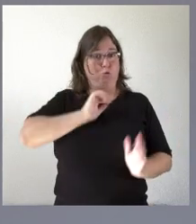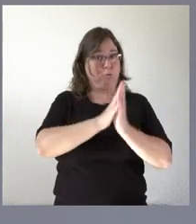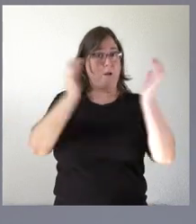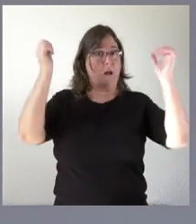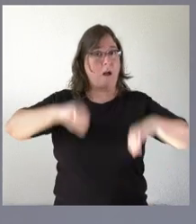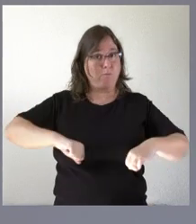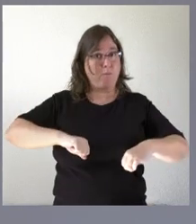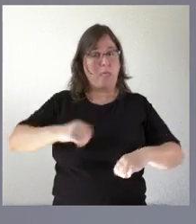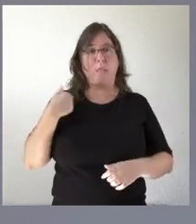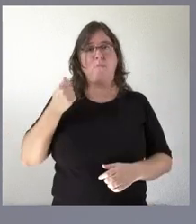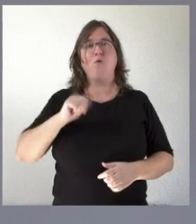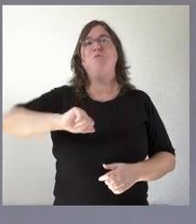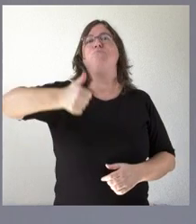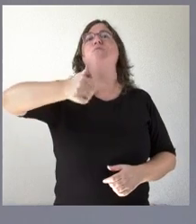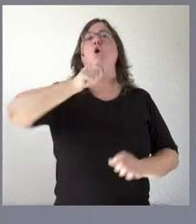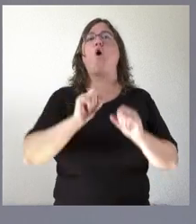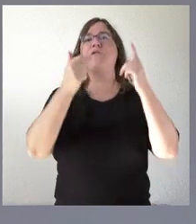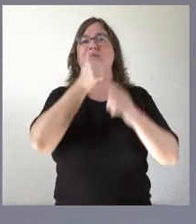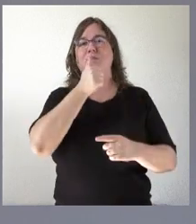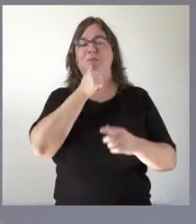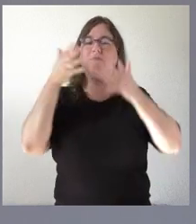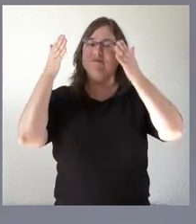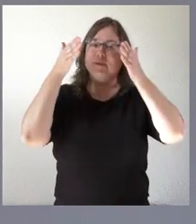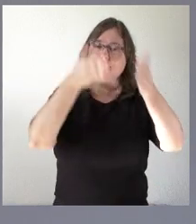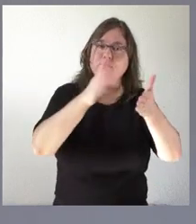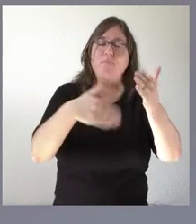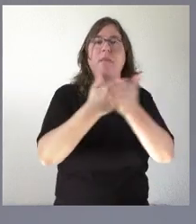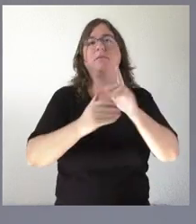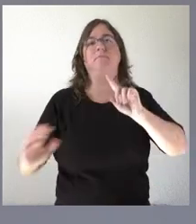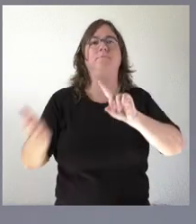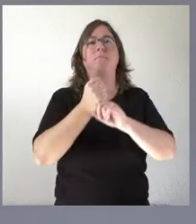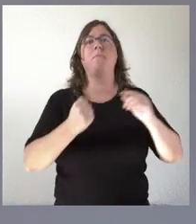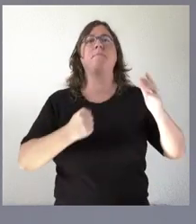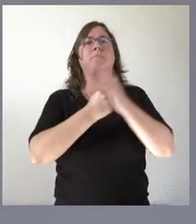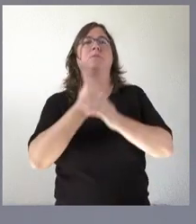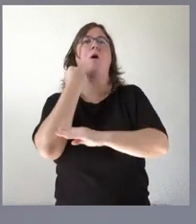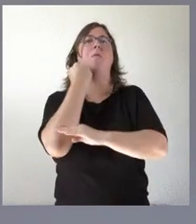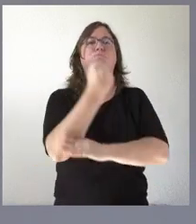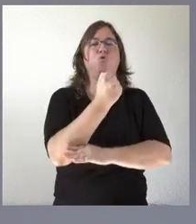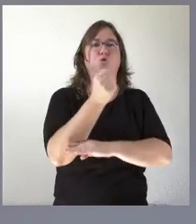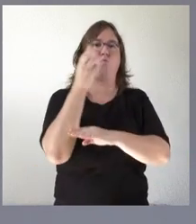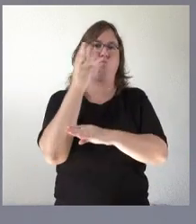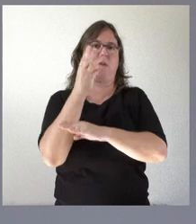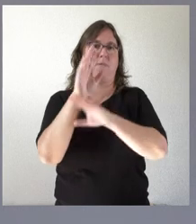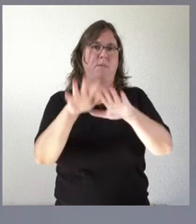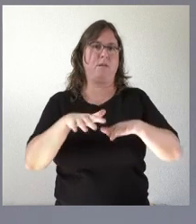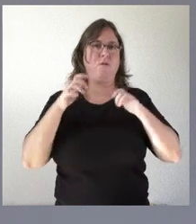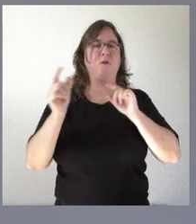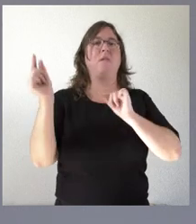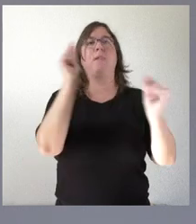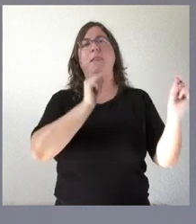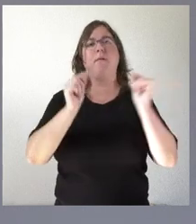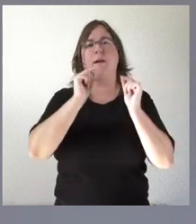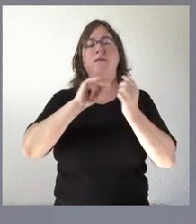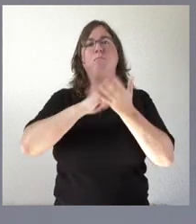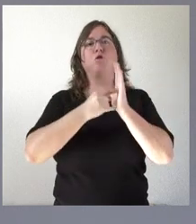comunidad autónoma y por tanto vamos a concentrar todos los esfuerzos para alcanzar el máximo respaldo parlamentario en el debate del proyecto de